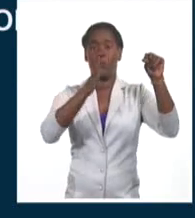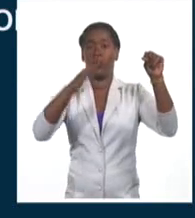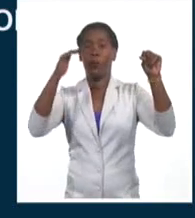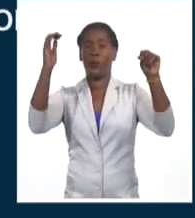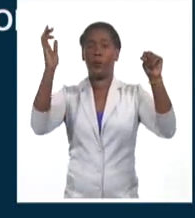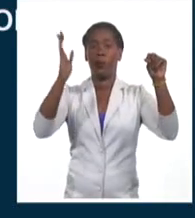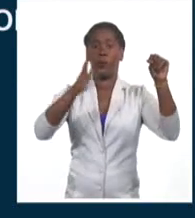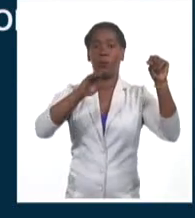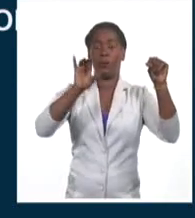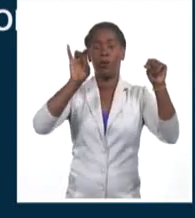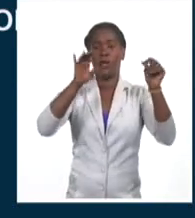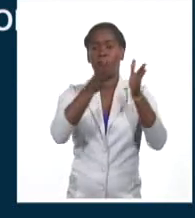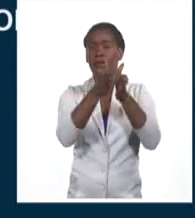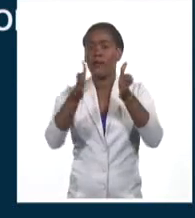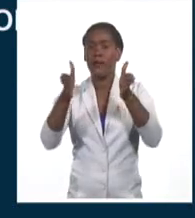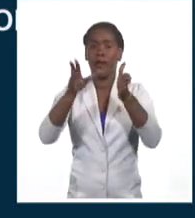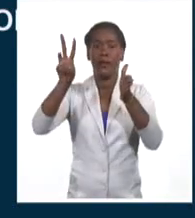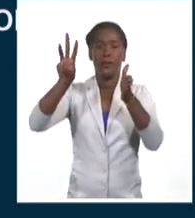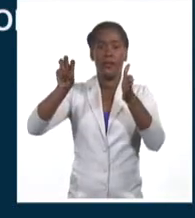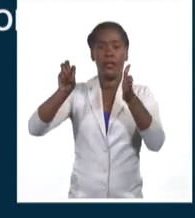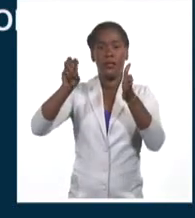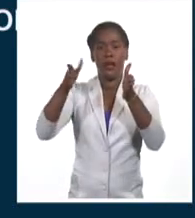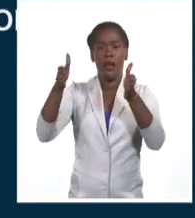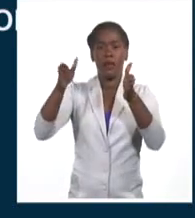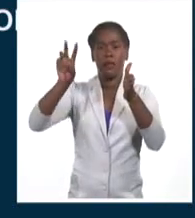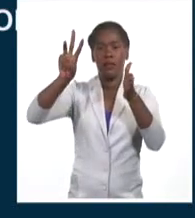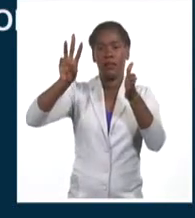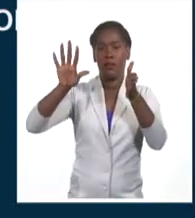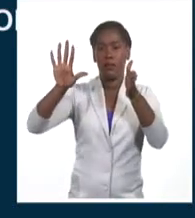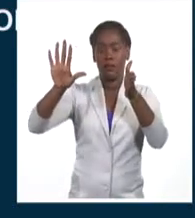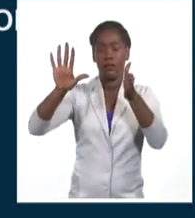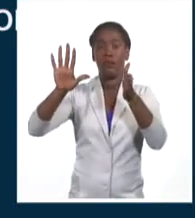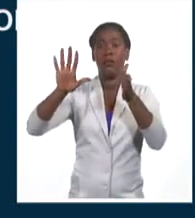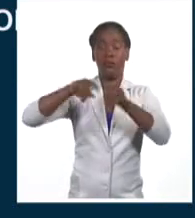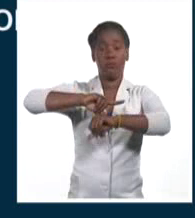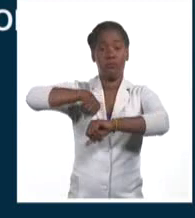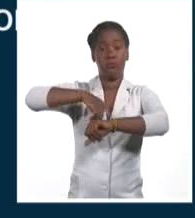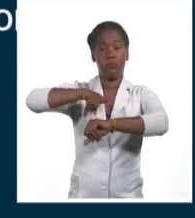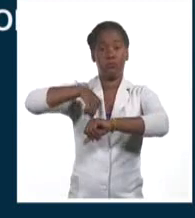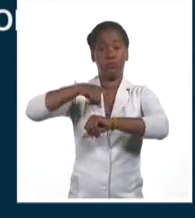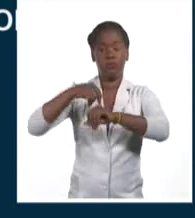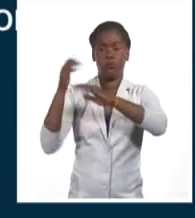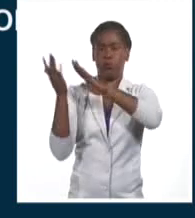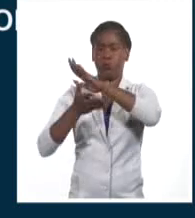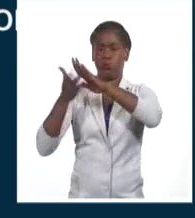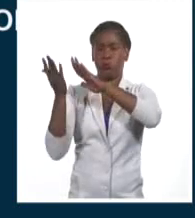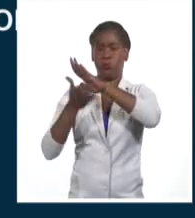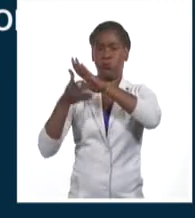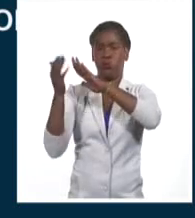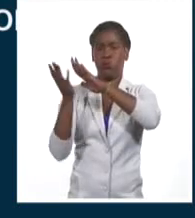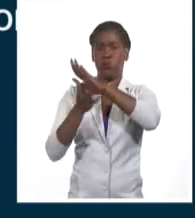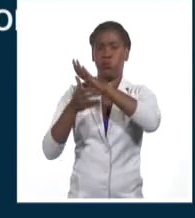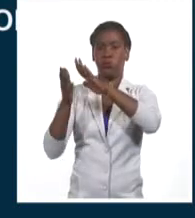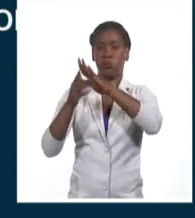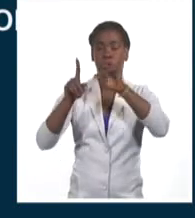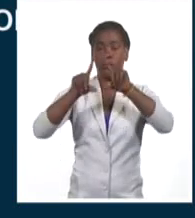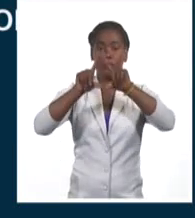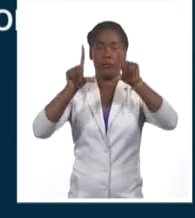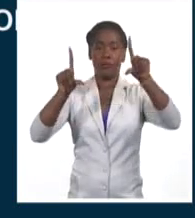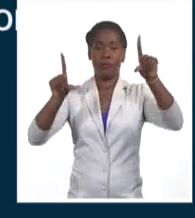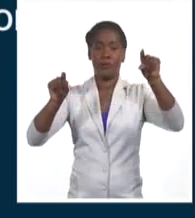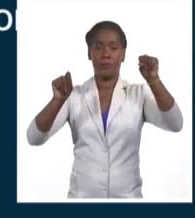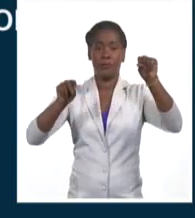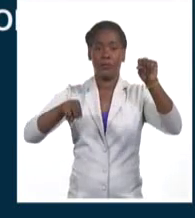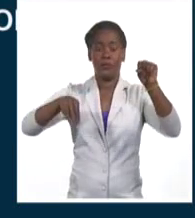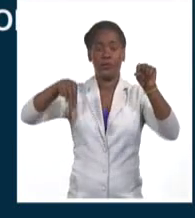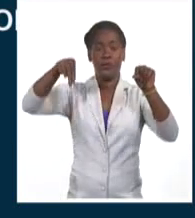kilómetros por hora que llegarán a 35 kilómetros por hora con rachas superiores. Habrá oleaje en la costa norte oriental que se incrementará